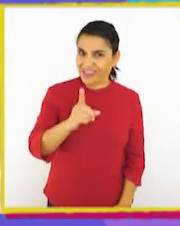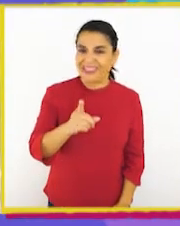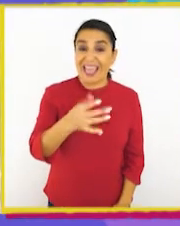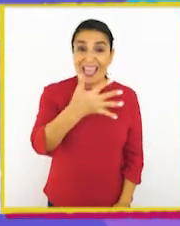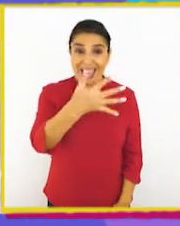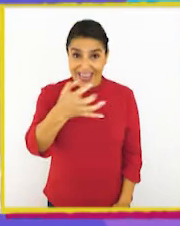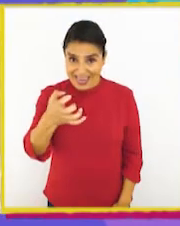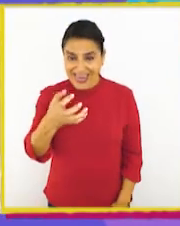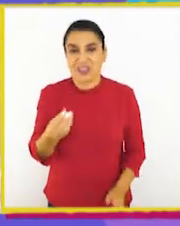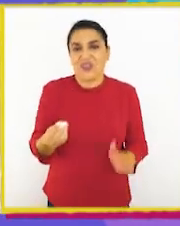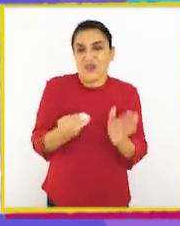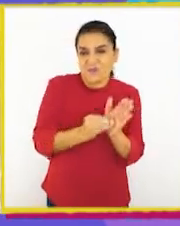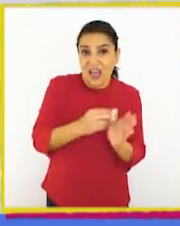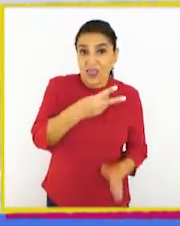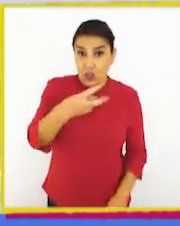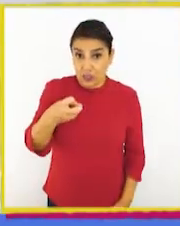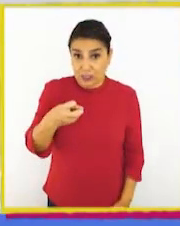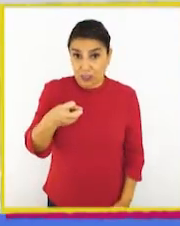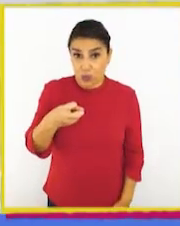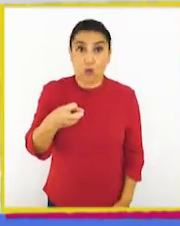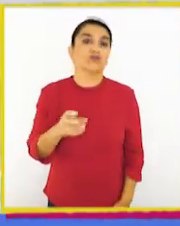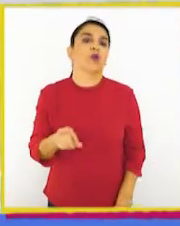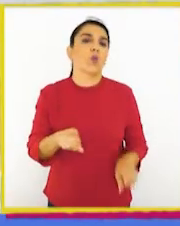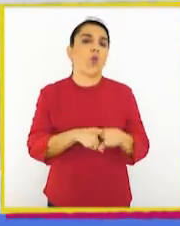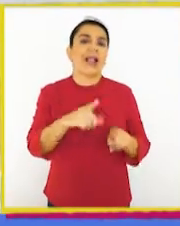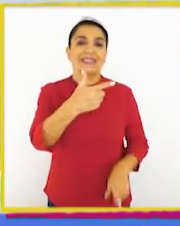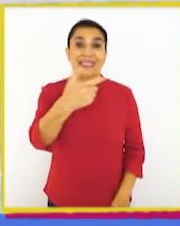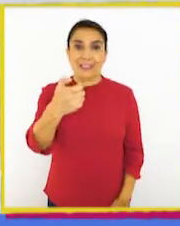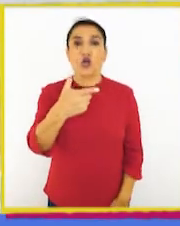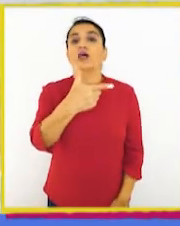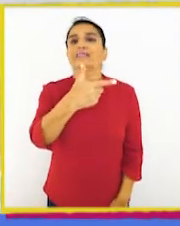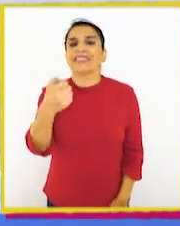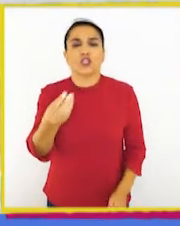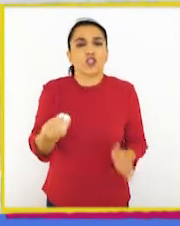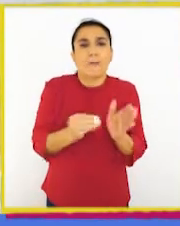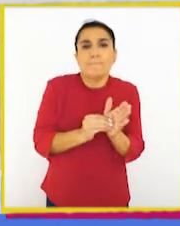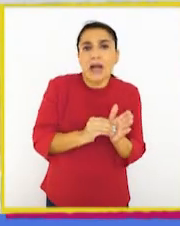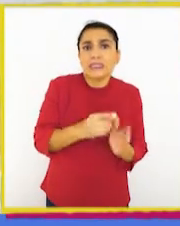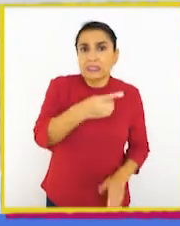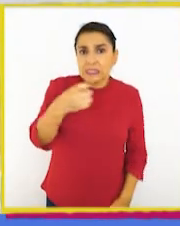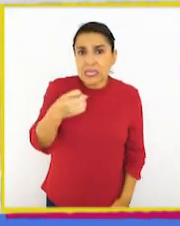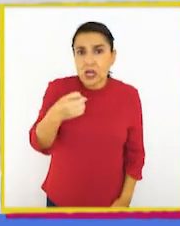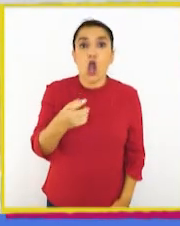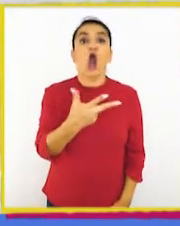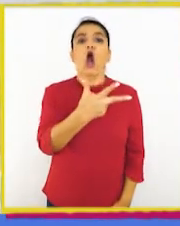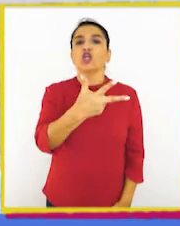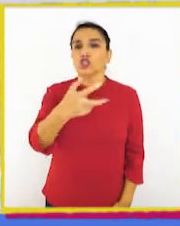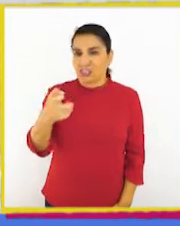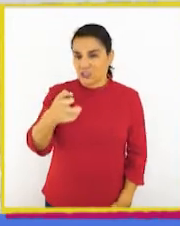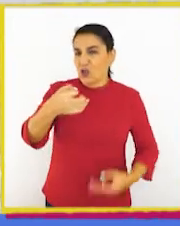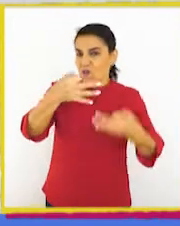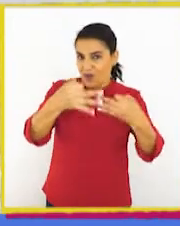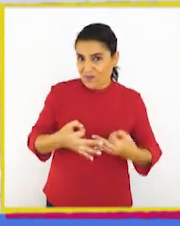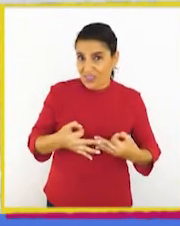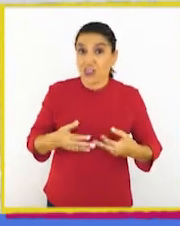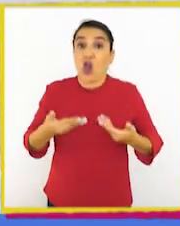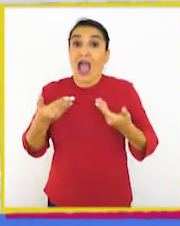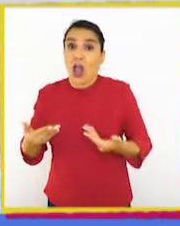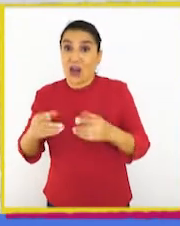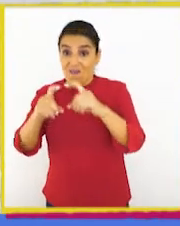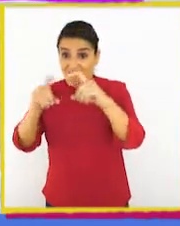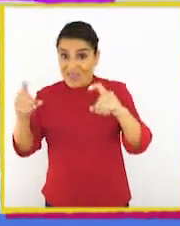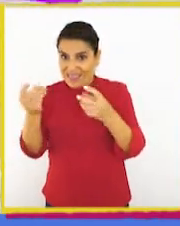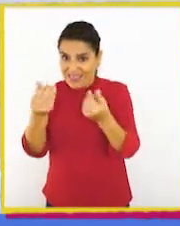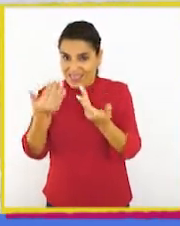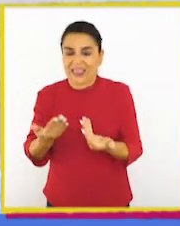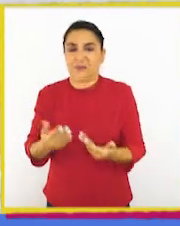Eso, porque 500 más 200 son 700. Y 700 más 100 son 800. ¡Perfecto! Ahora vamos por